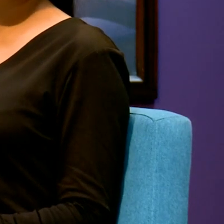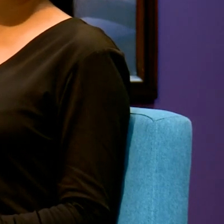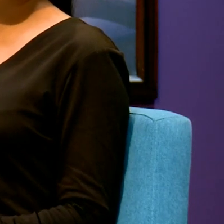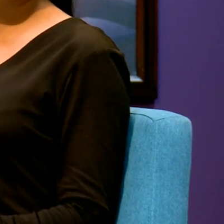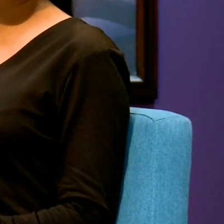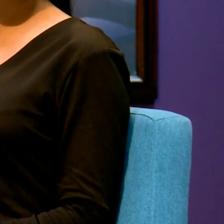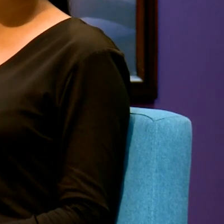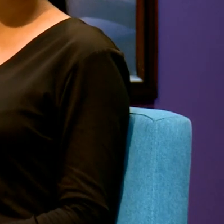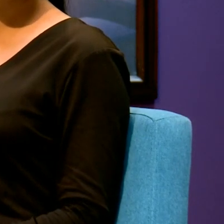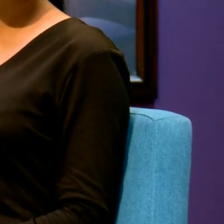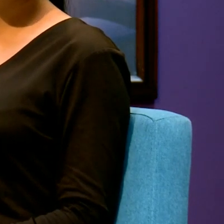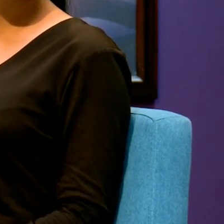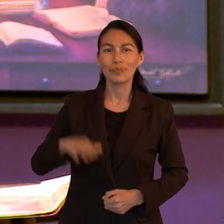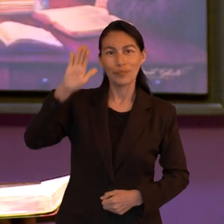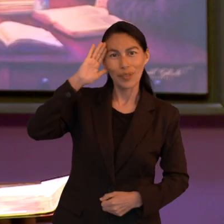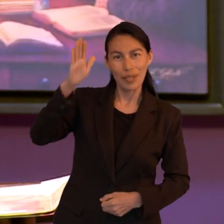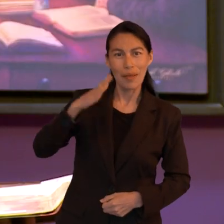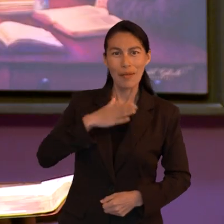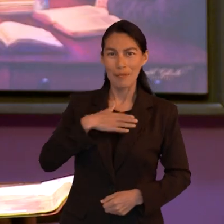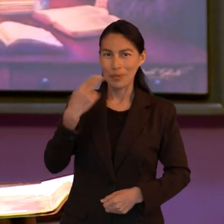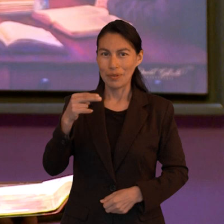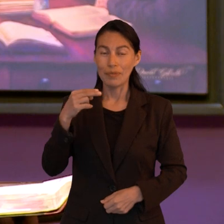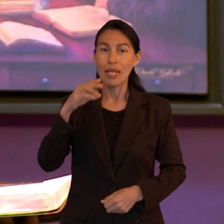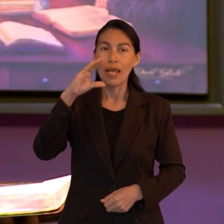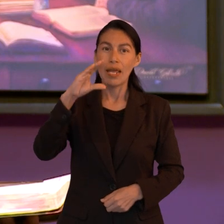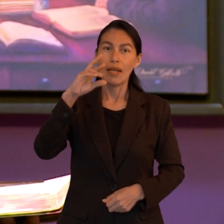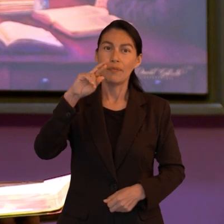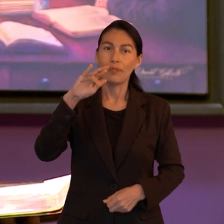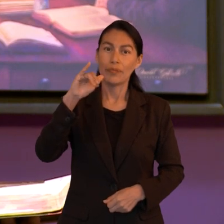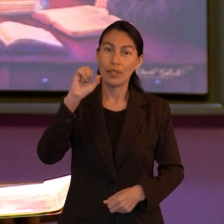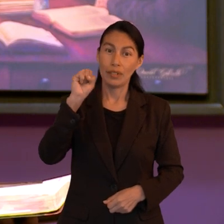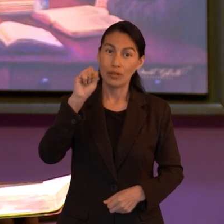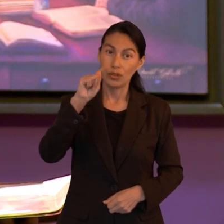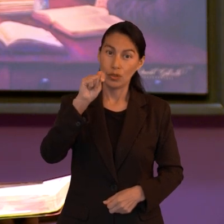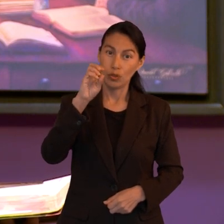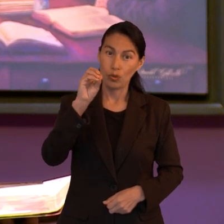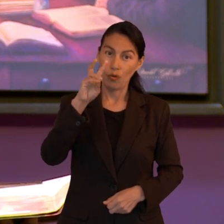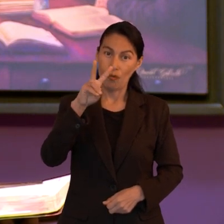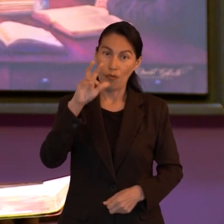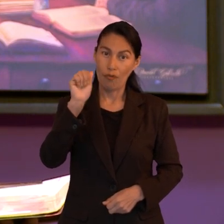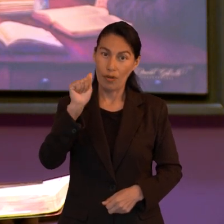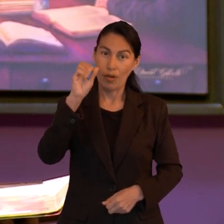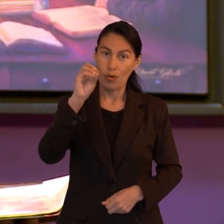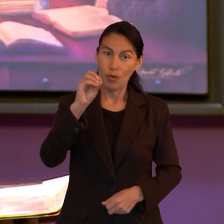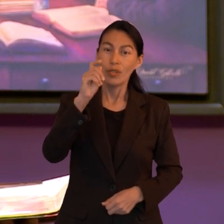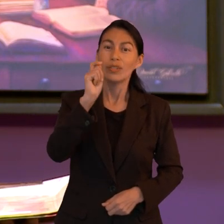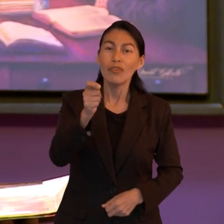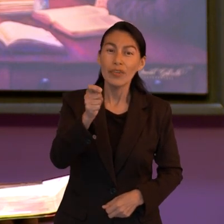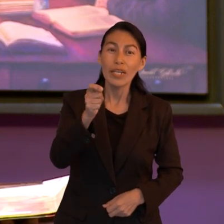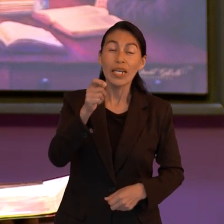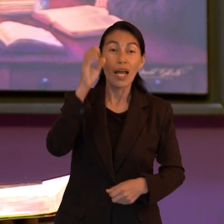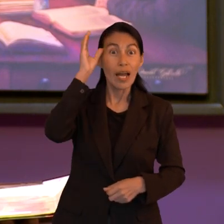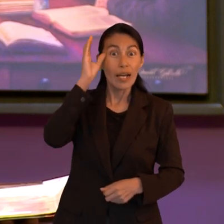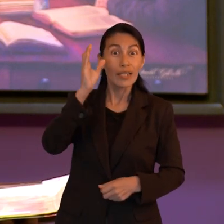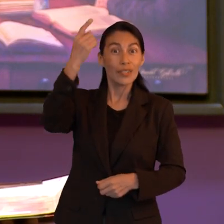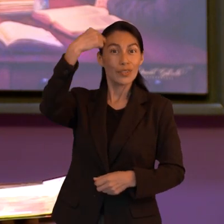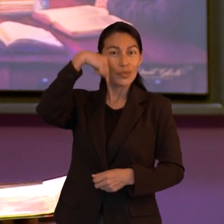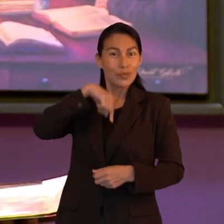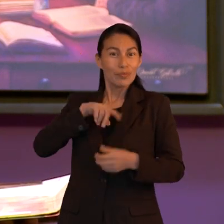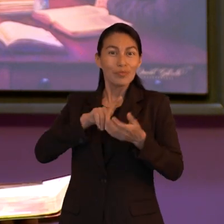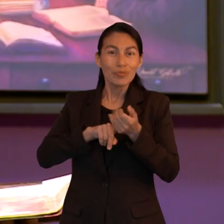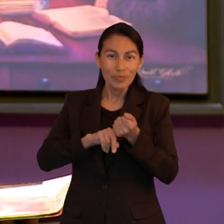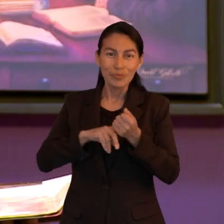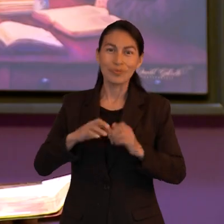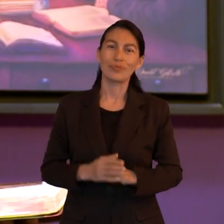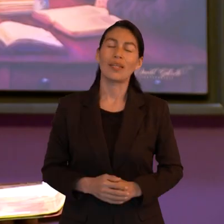pertenece a su padre. Hola, mi nombre es Cristóbal Francisco, y mi nombre Cristóbal significa aquel que lleva